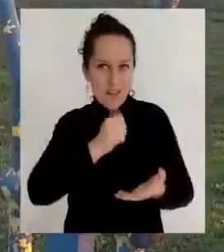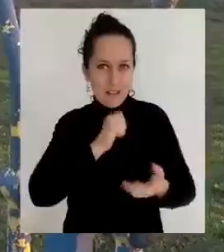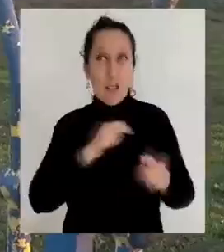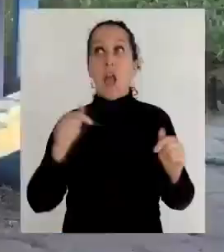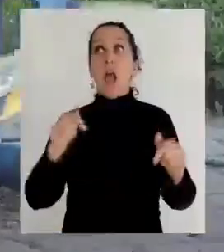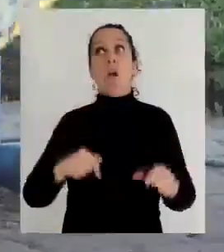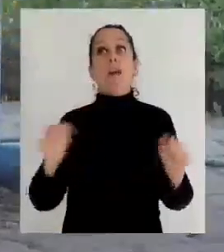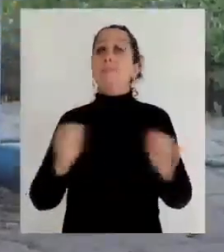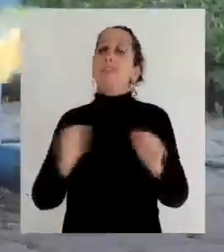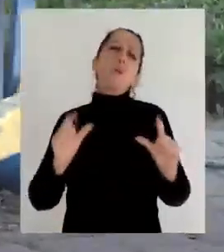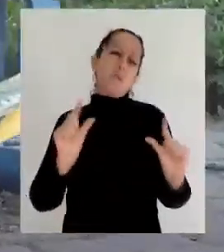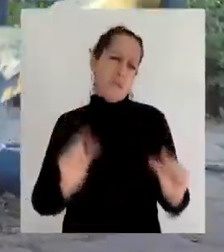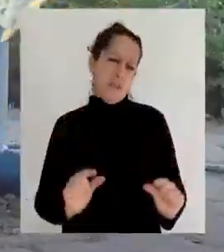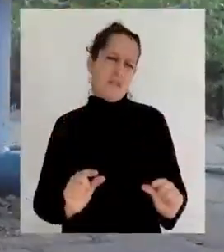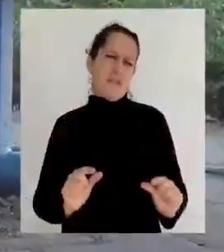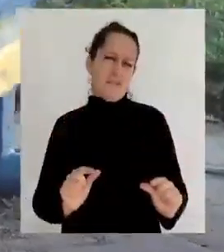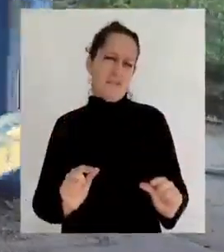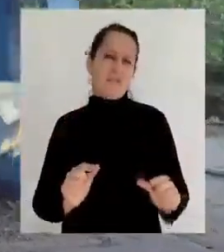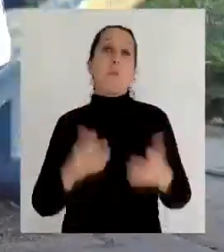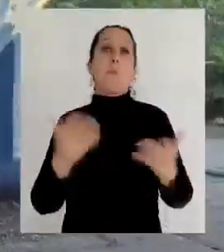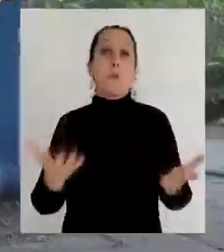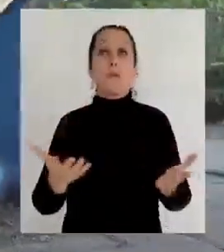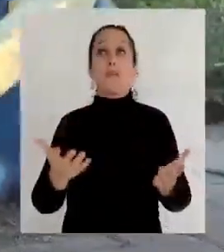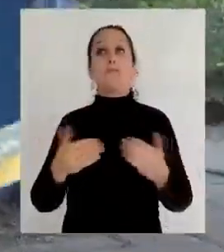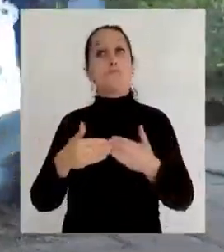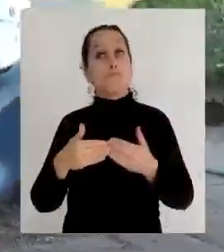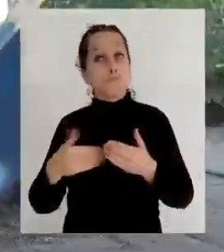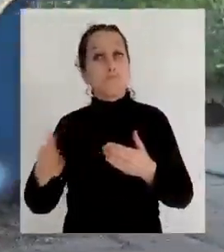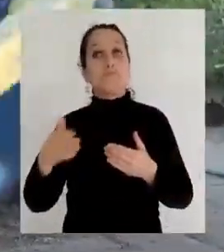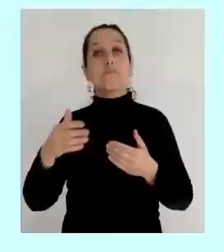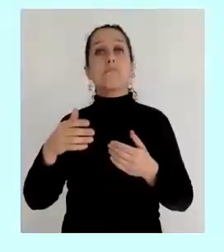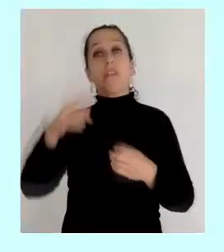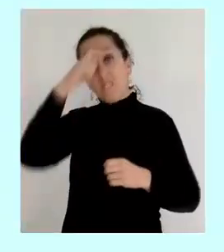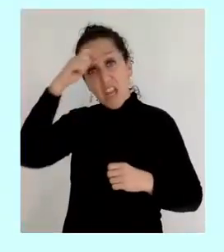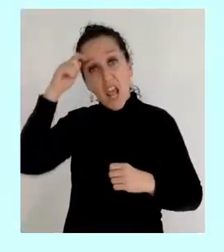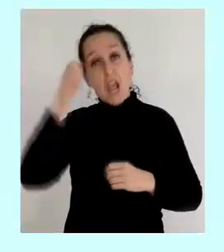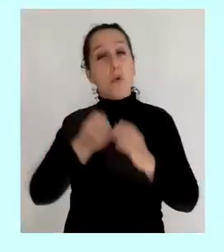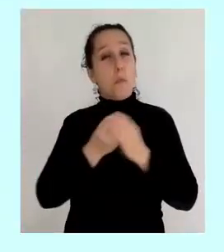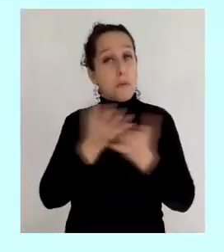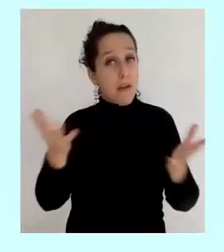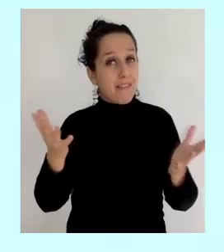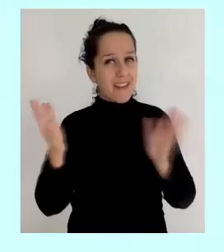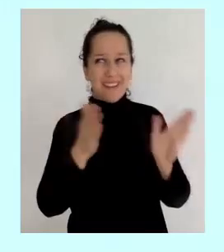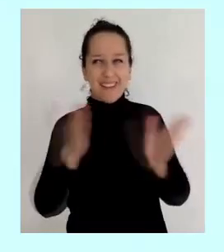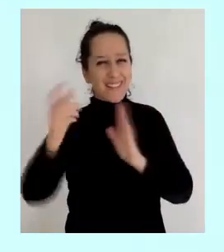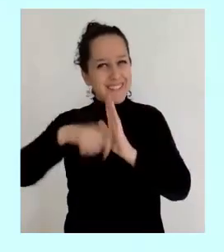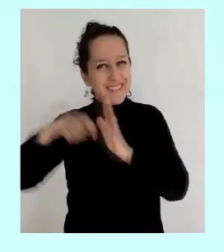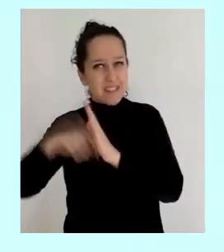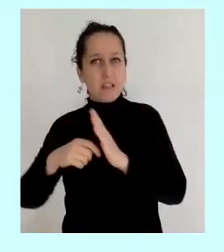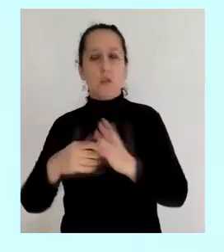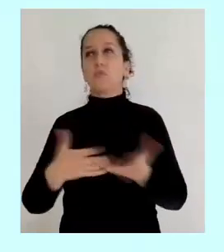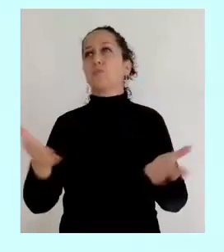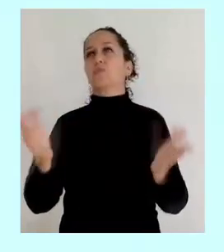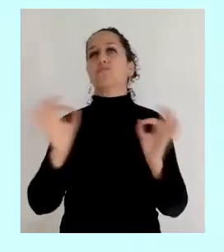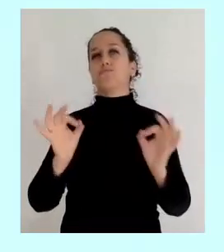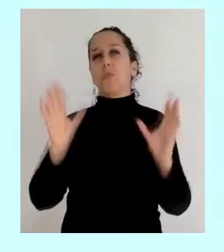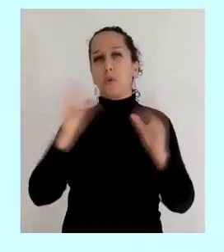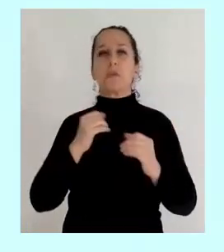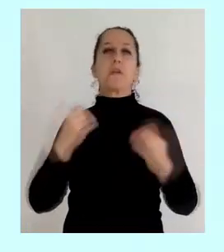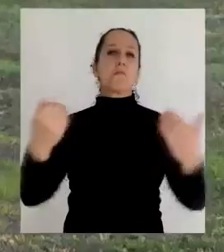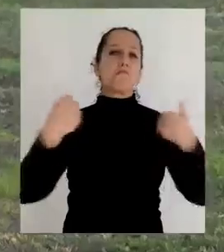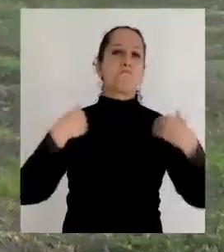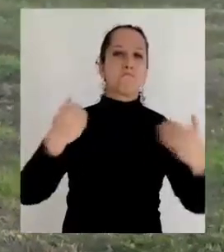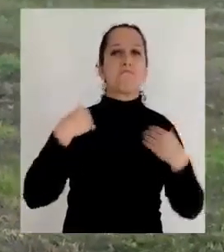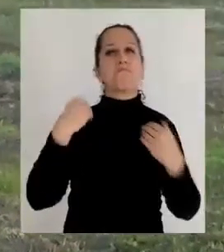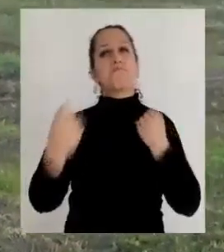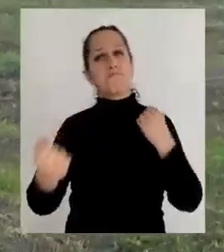porque, bueno, ahora por el frío no es tanto, pero dentro del verano, primavera, espectacular venir